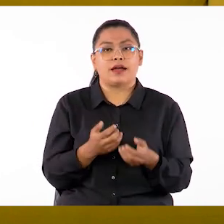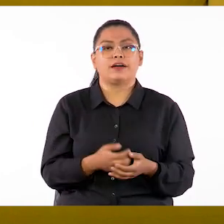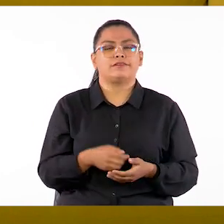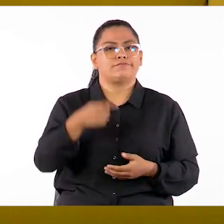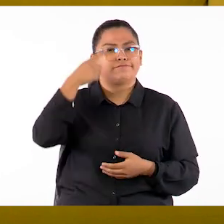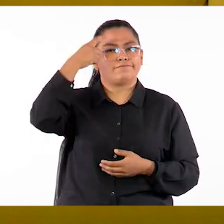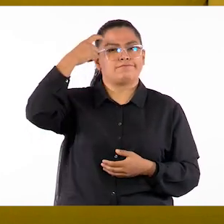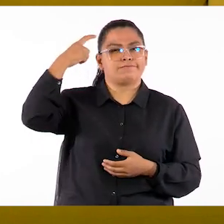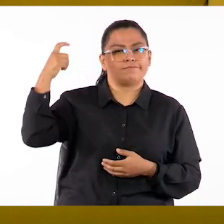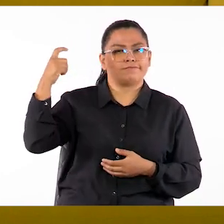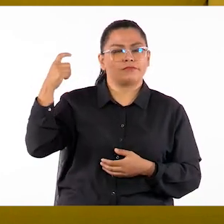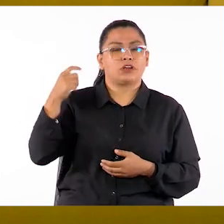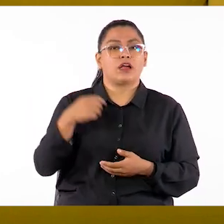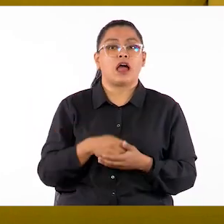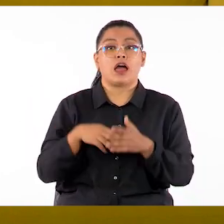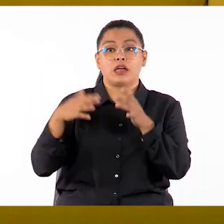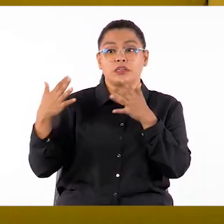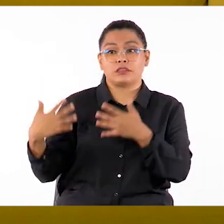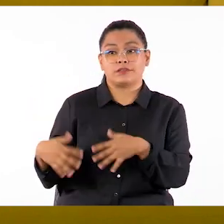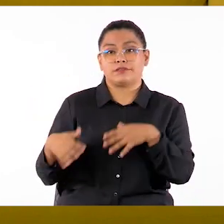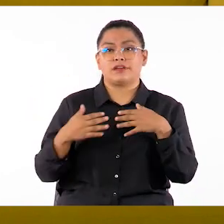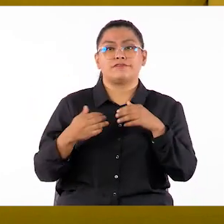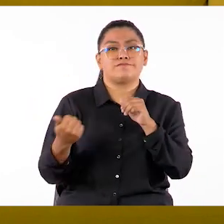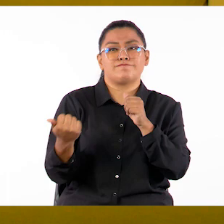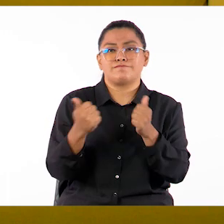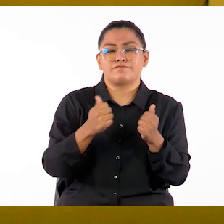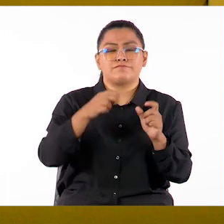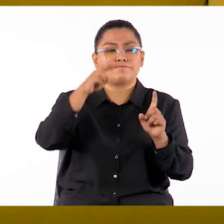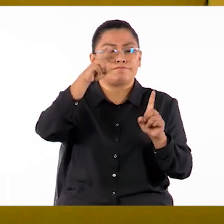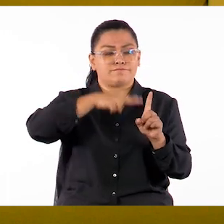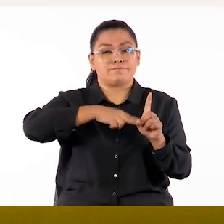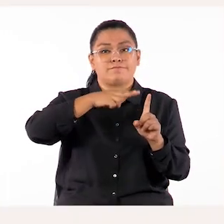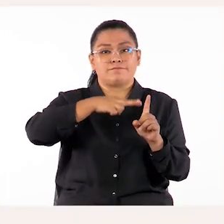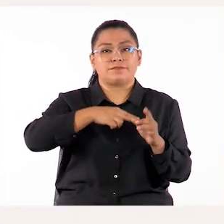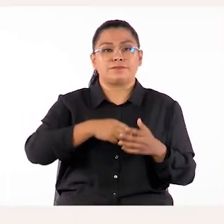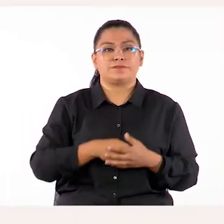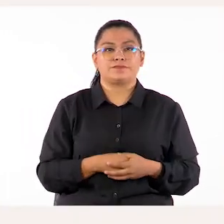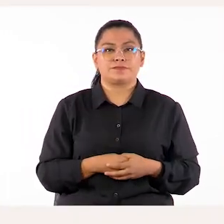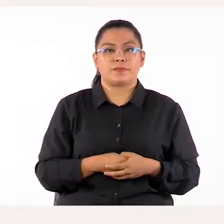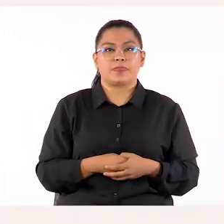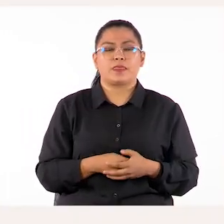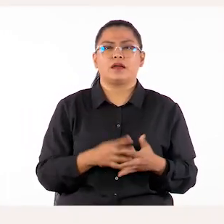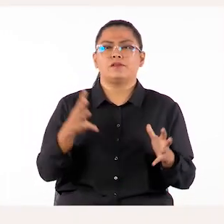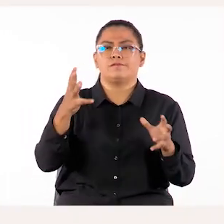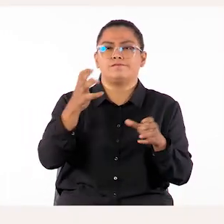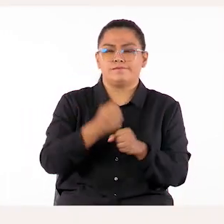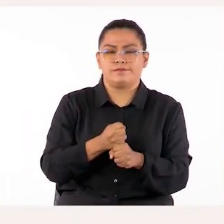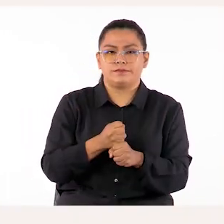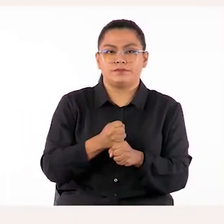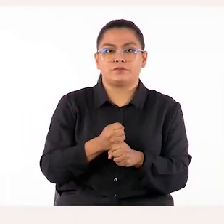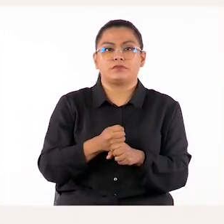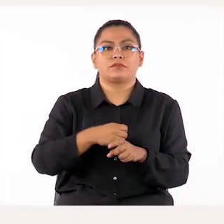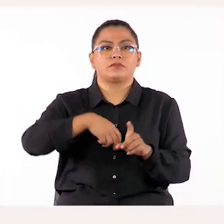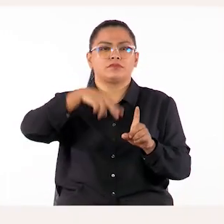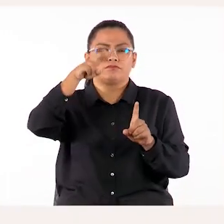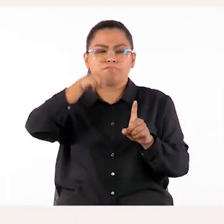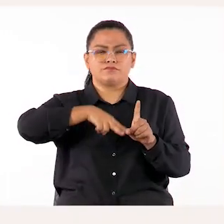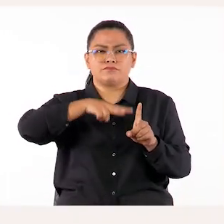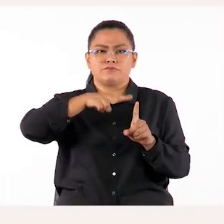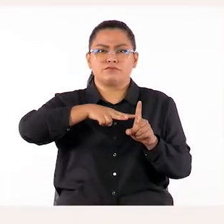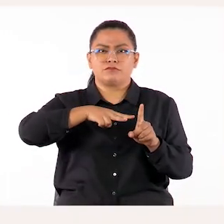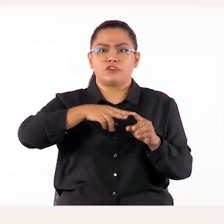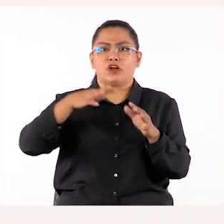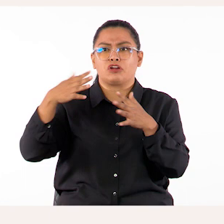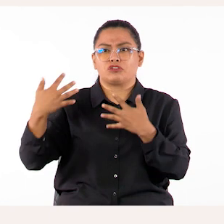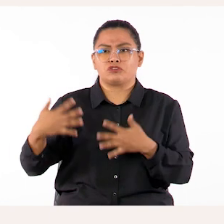actividades tiene que ver con las características de cada encuentro. En síntesis, ¿qué características reúne una buena